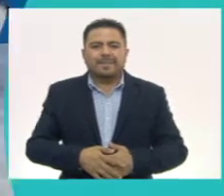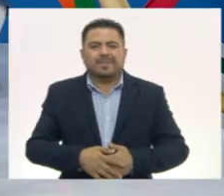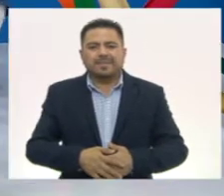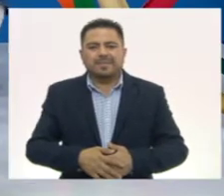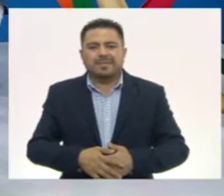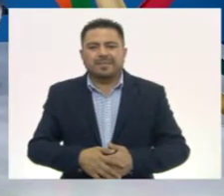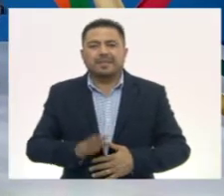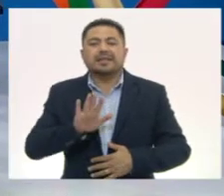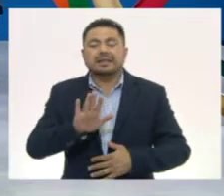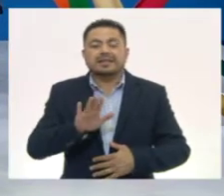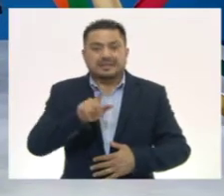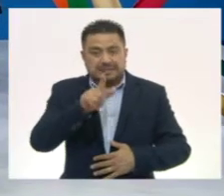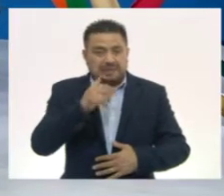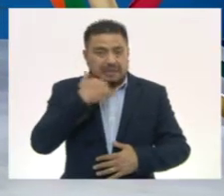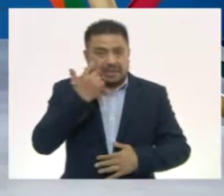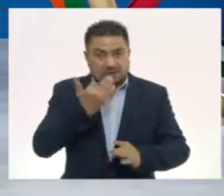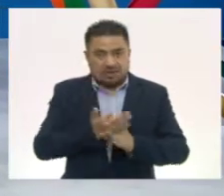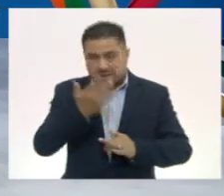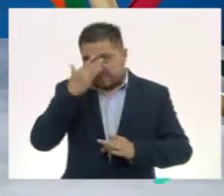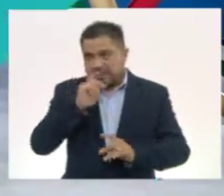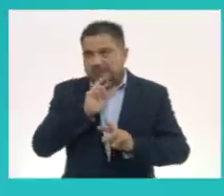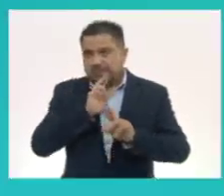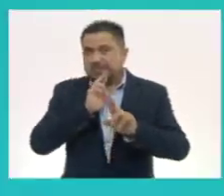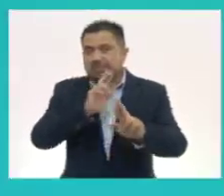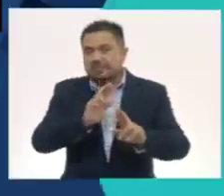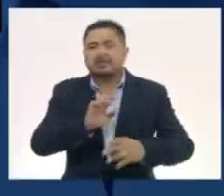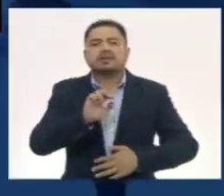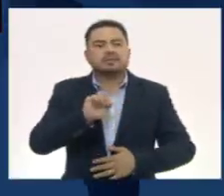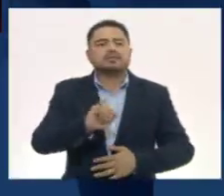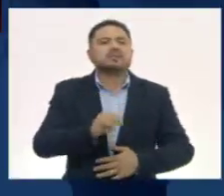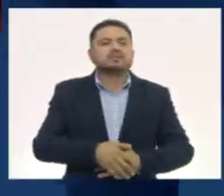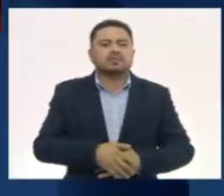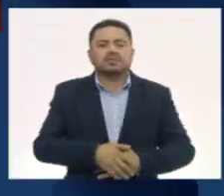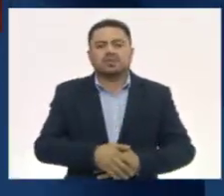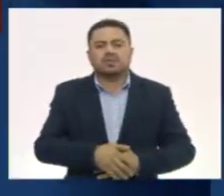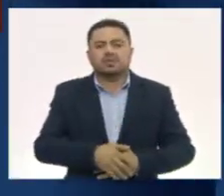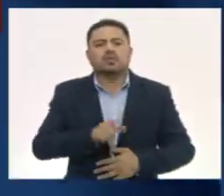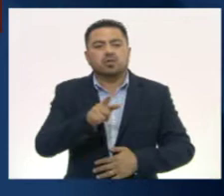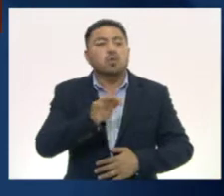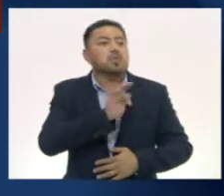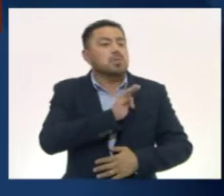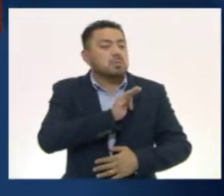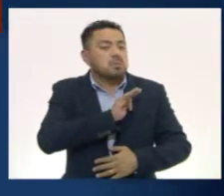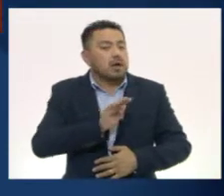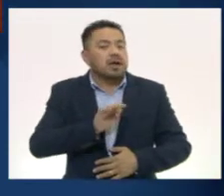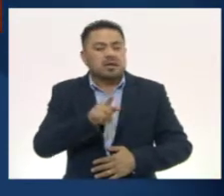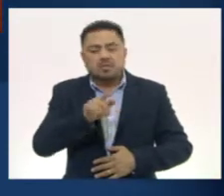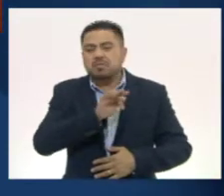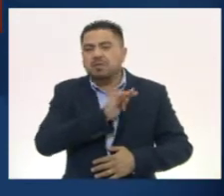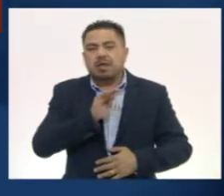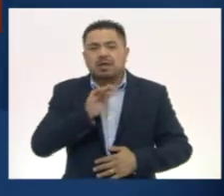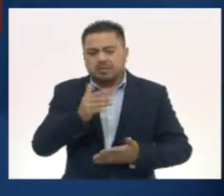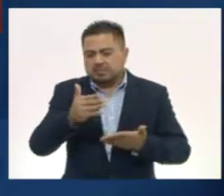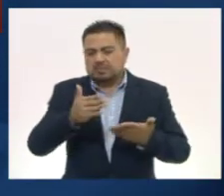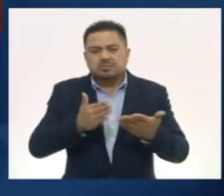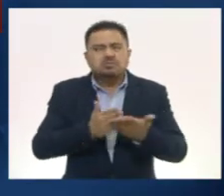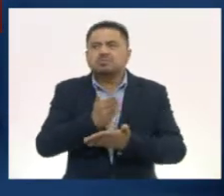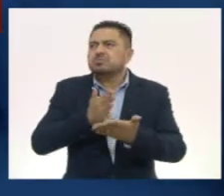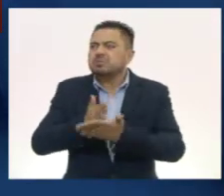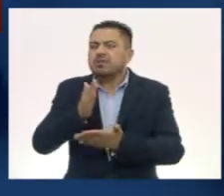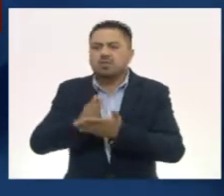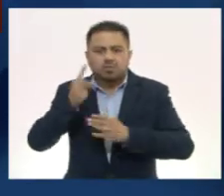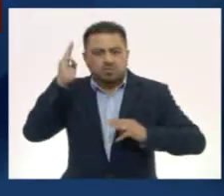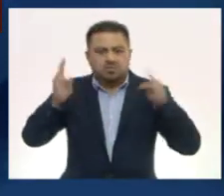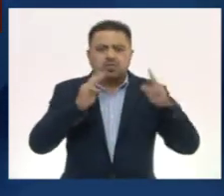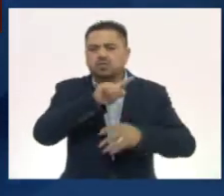¿Y quieres leer la respuesta? Por supuesto. En cuanto te sea posible, puedes visitar los museos y